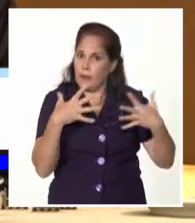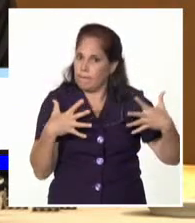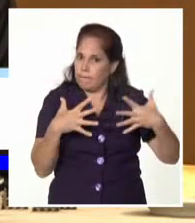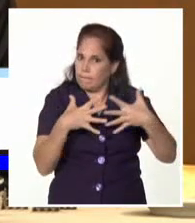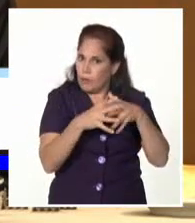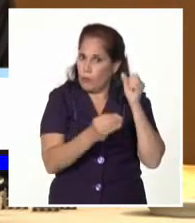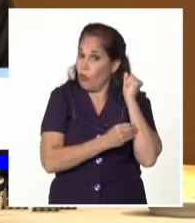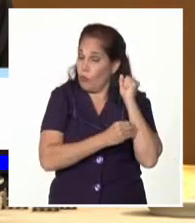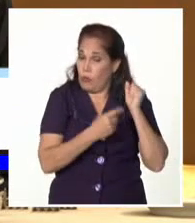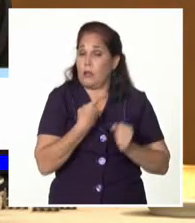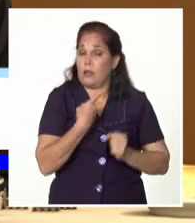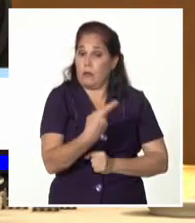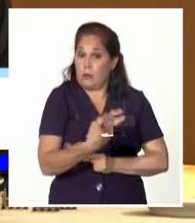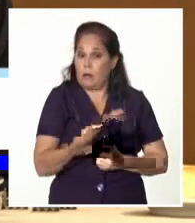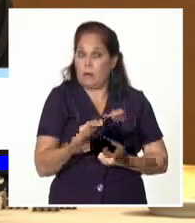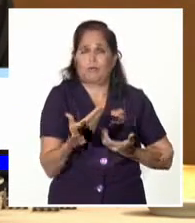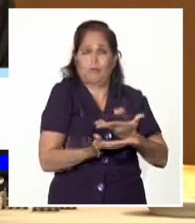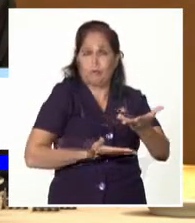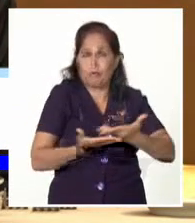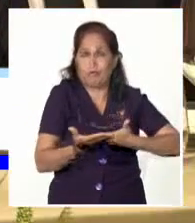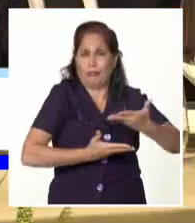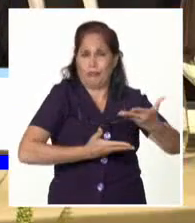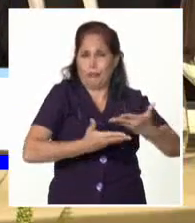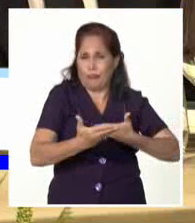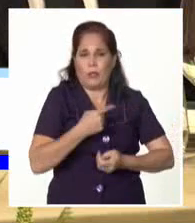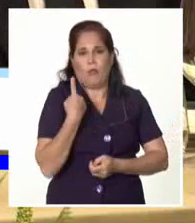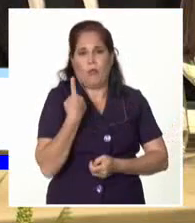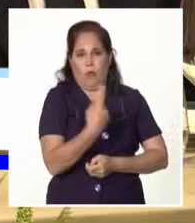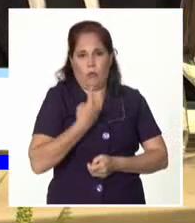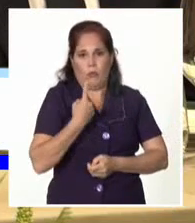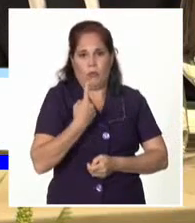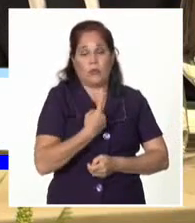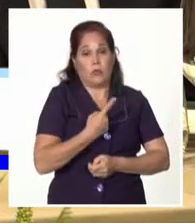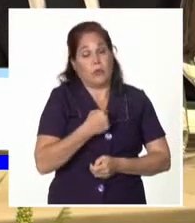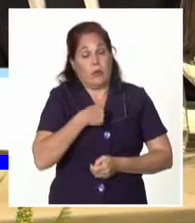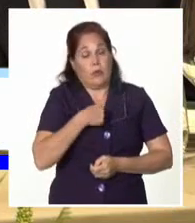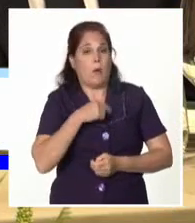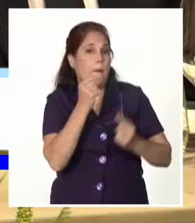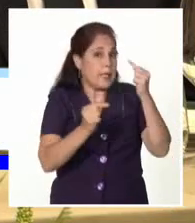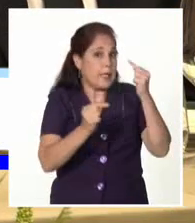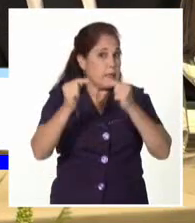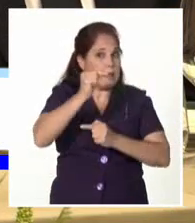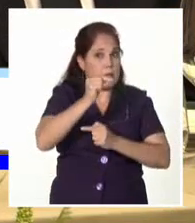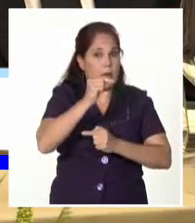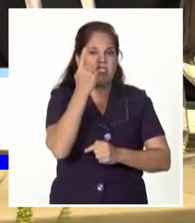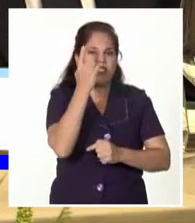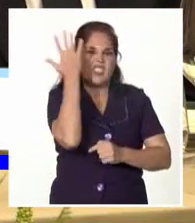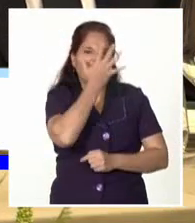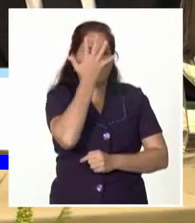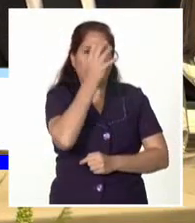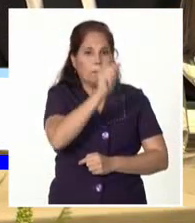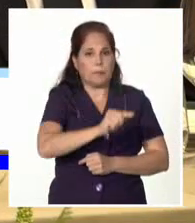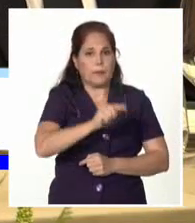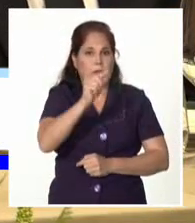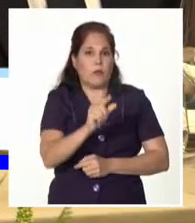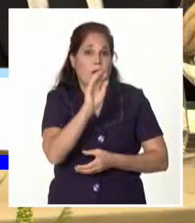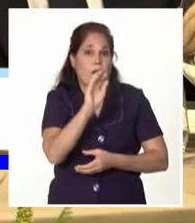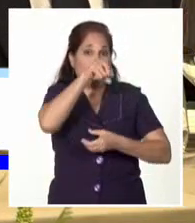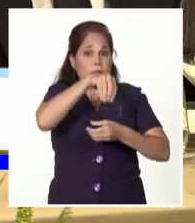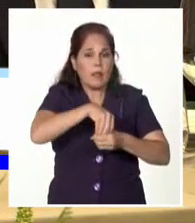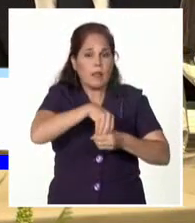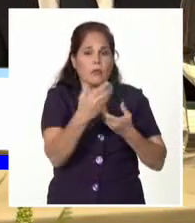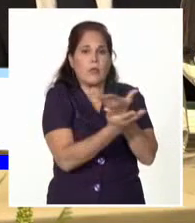intercambio comercial con nuestro país. Y, por supuesto, los protagonistas de ese intercambio, las personas que están más